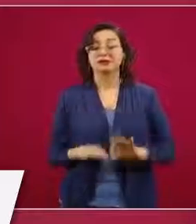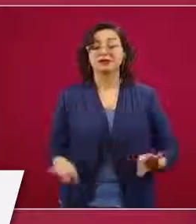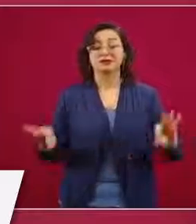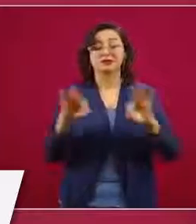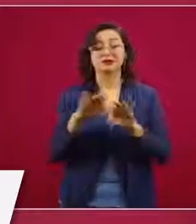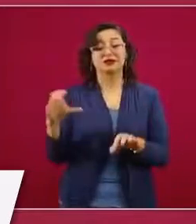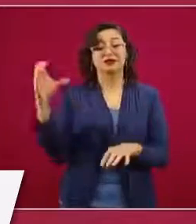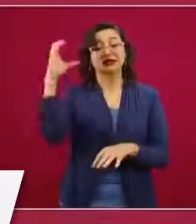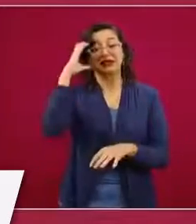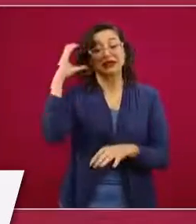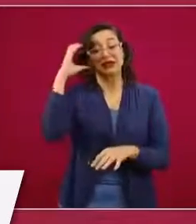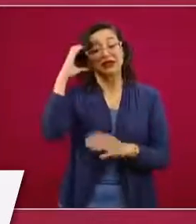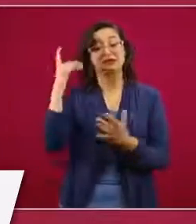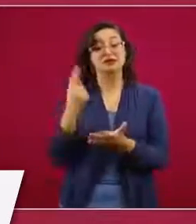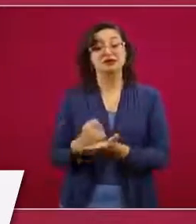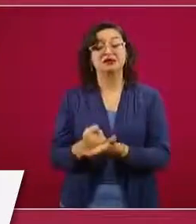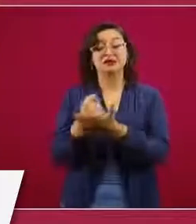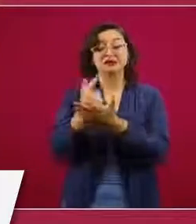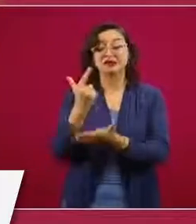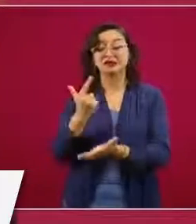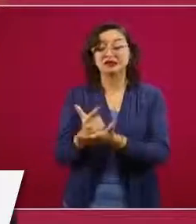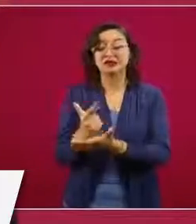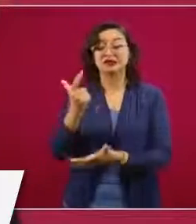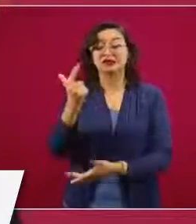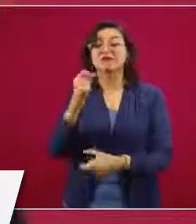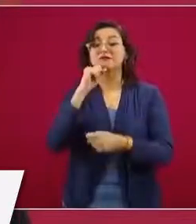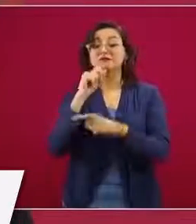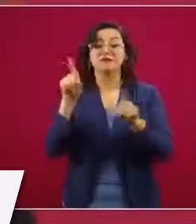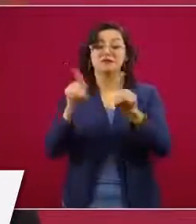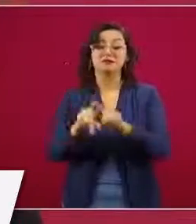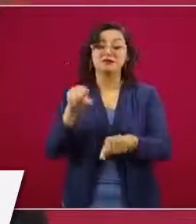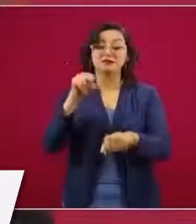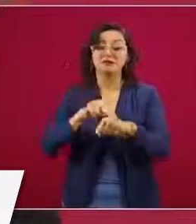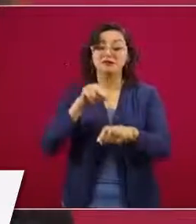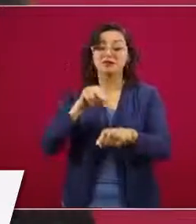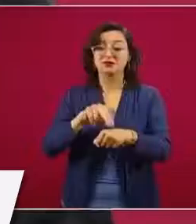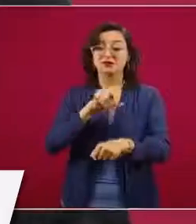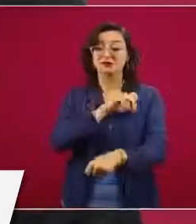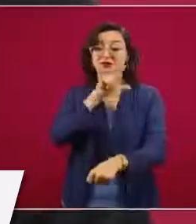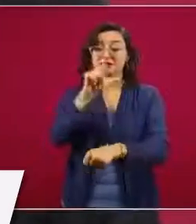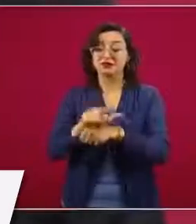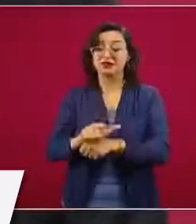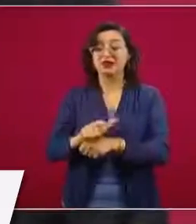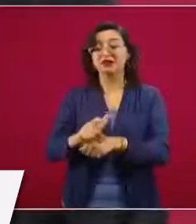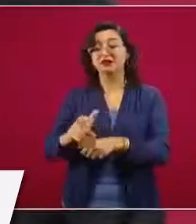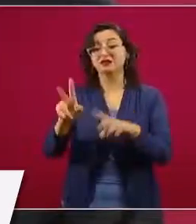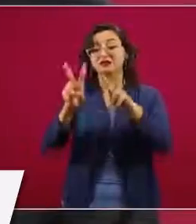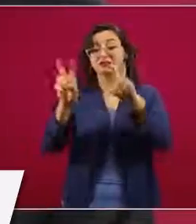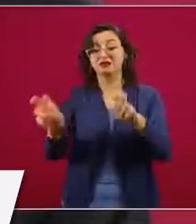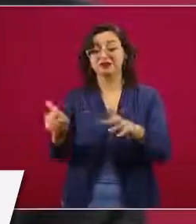terapia intensiva y especialistas de terapia intensiva,